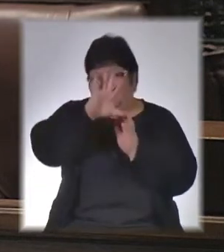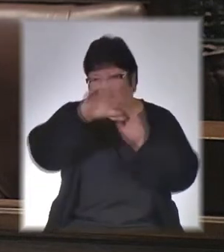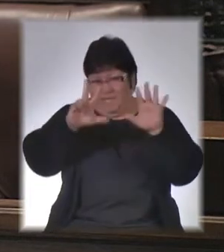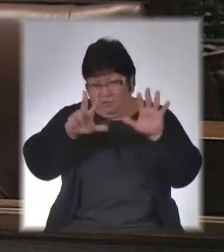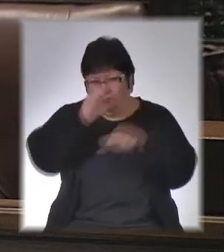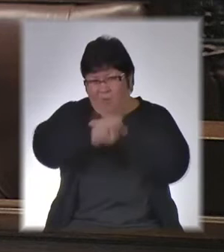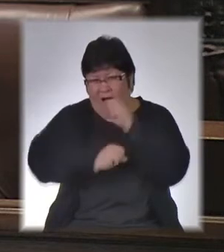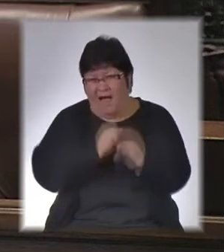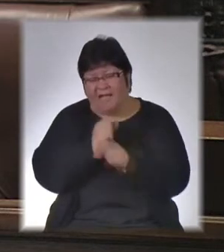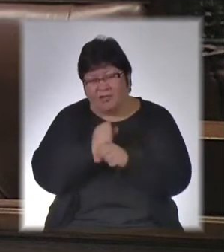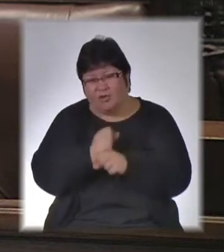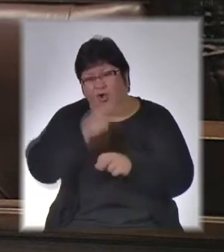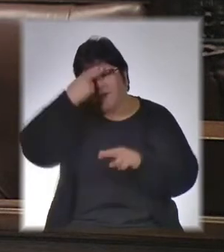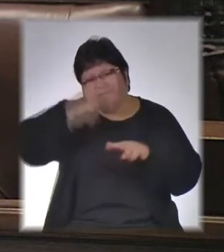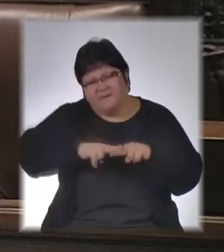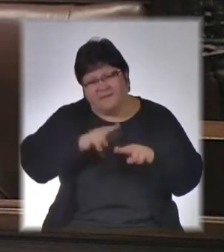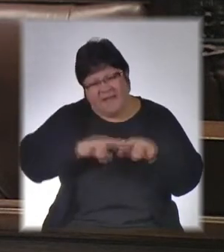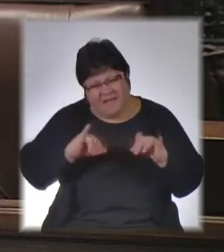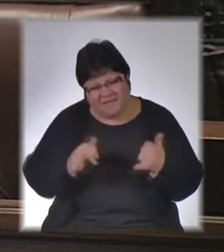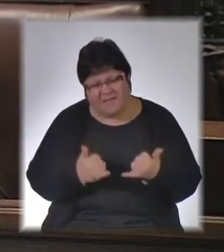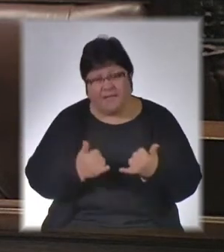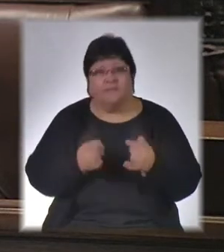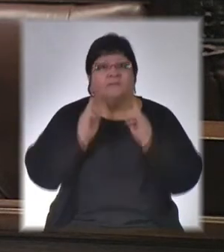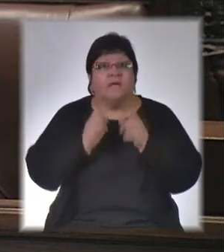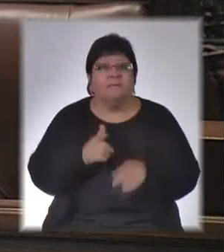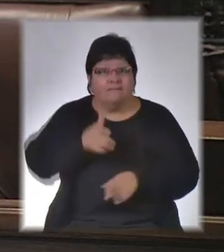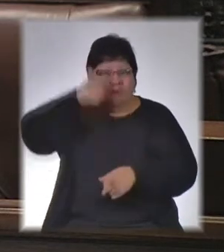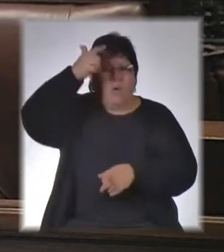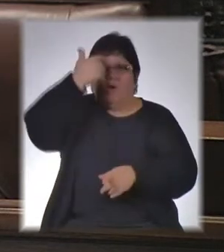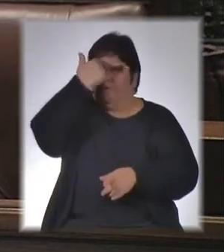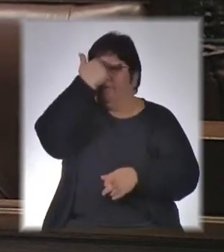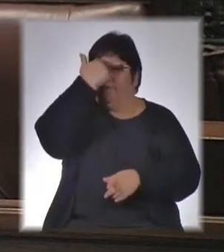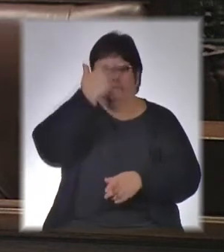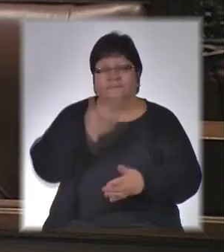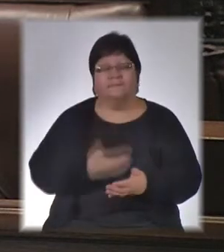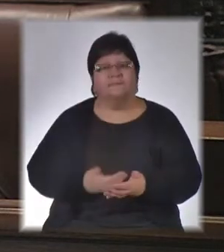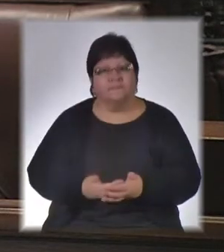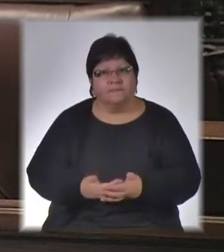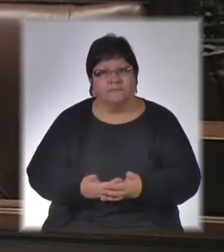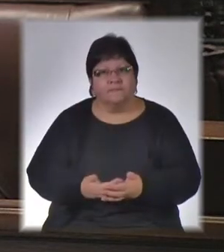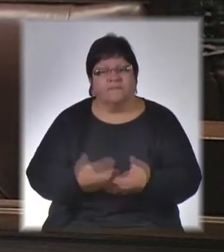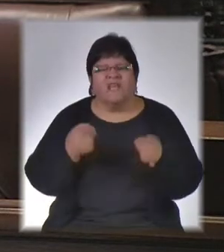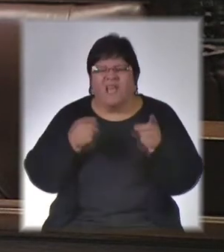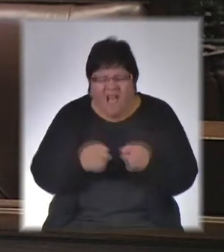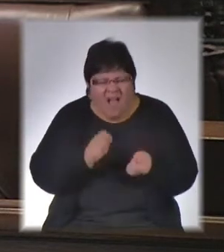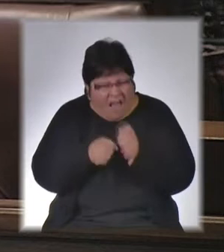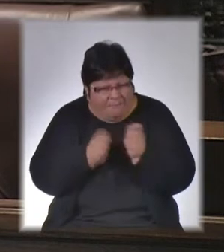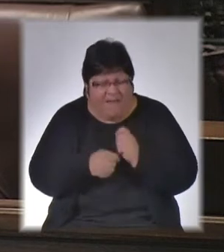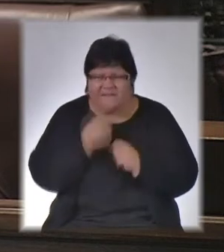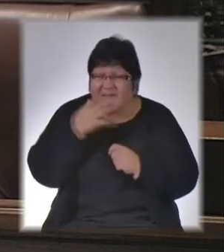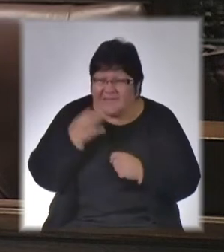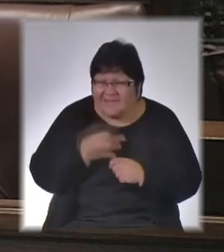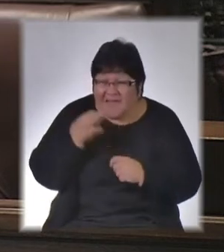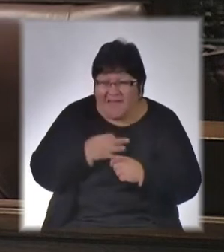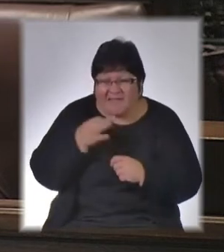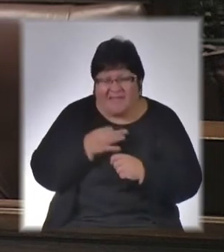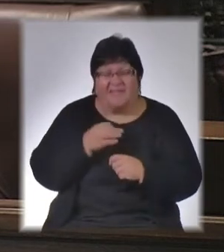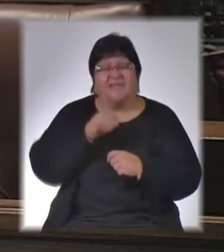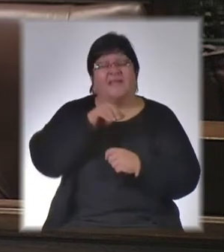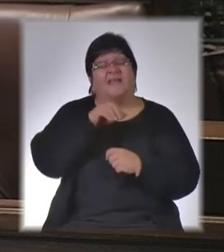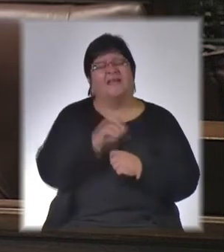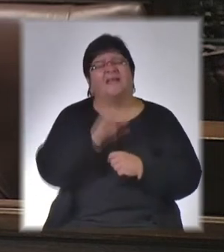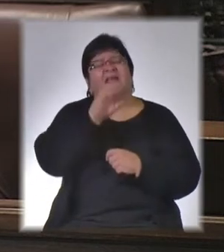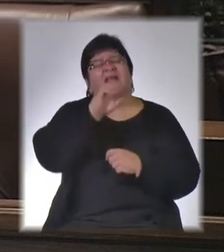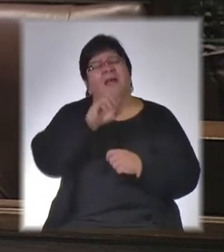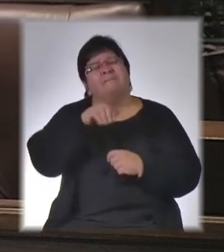enfermedades crónicas, sino que fue ejecutado con un tiro en la cabeza? ¿Esta ergiversación de la verdad que María Antonia Castro Huerga